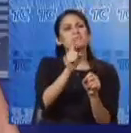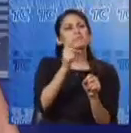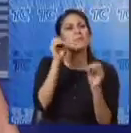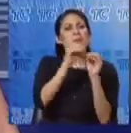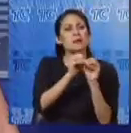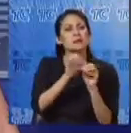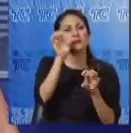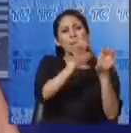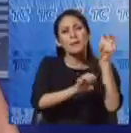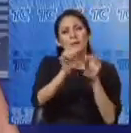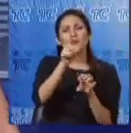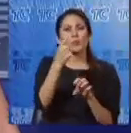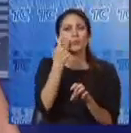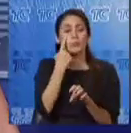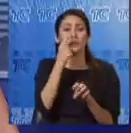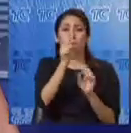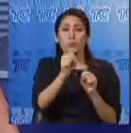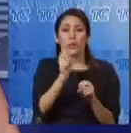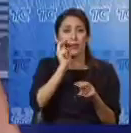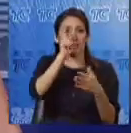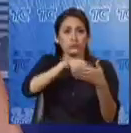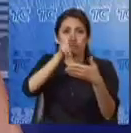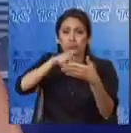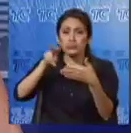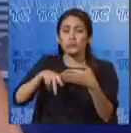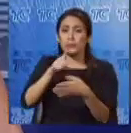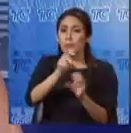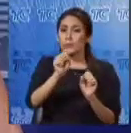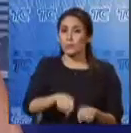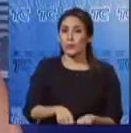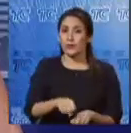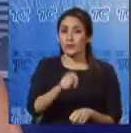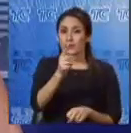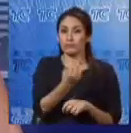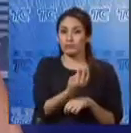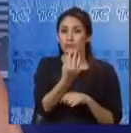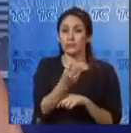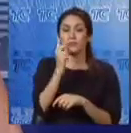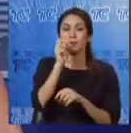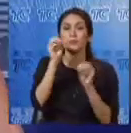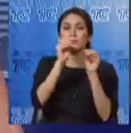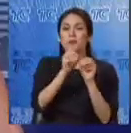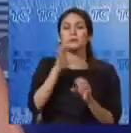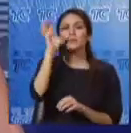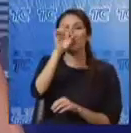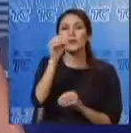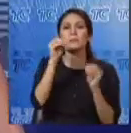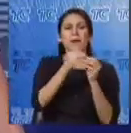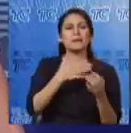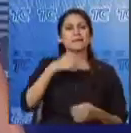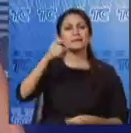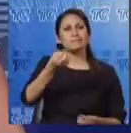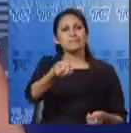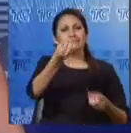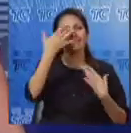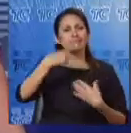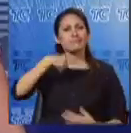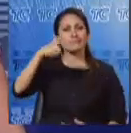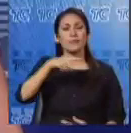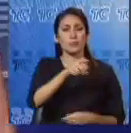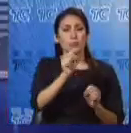datos biográficos y propuestas se trata de una herramienta implementada para que los ciudadanos ejerzan su derecho al voto con responsabilidad.